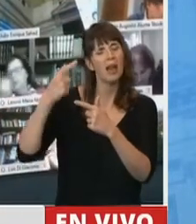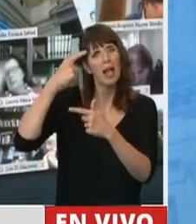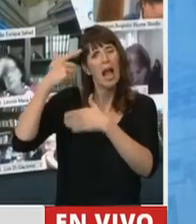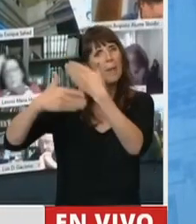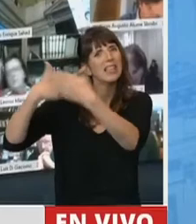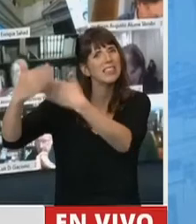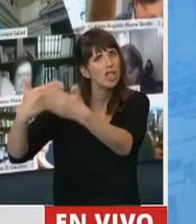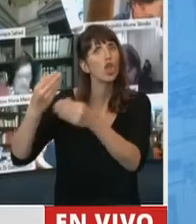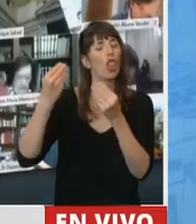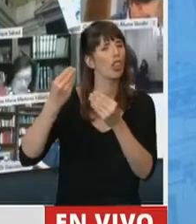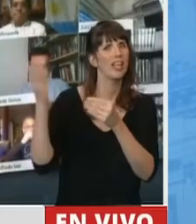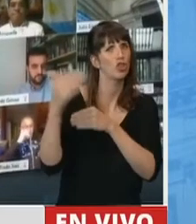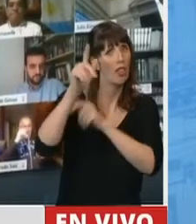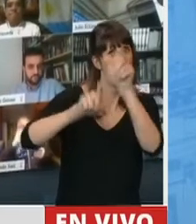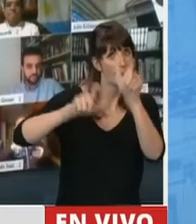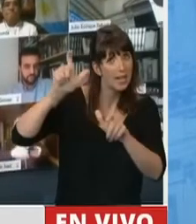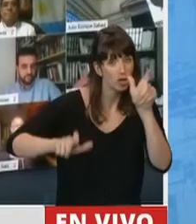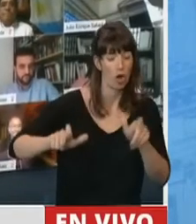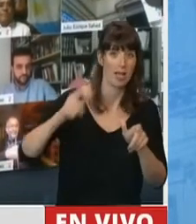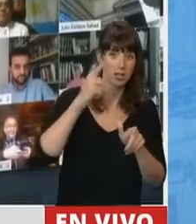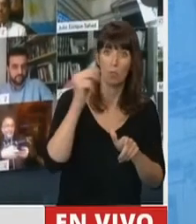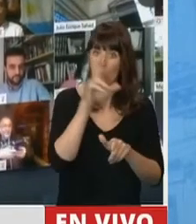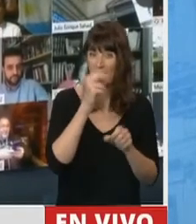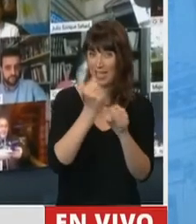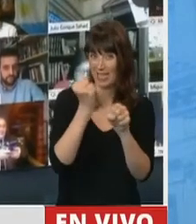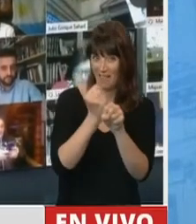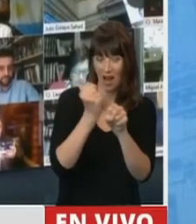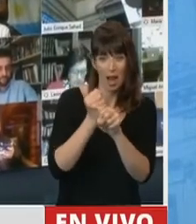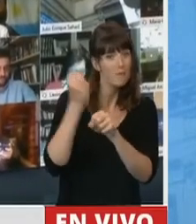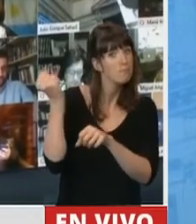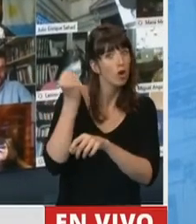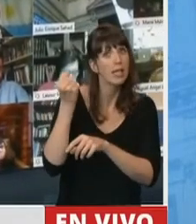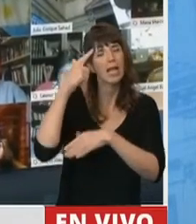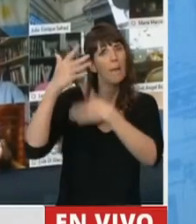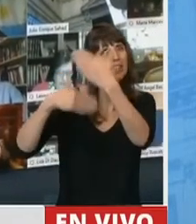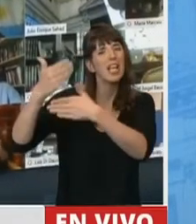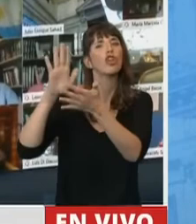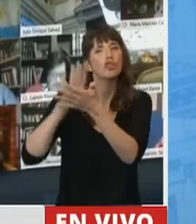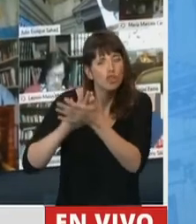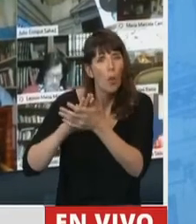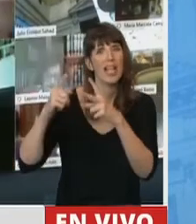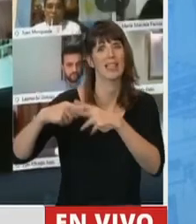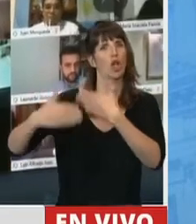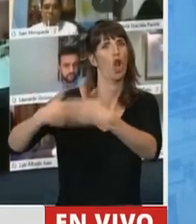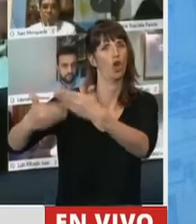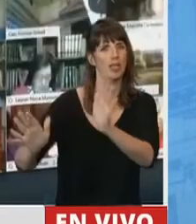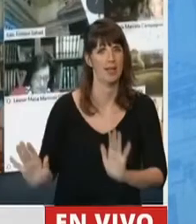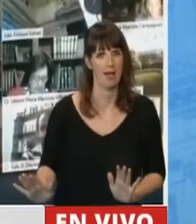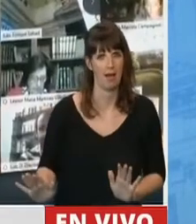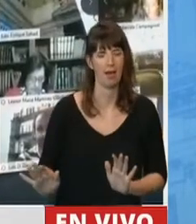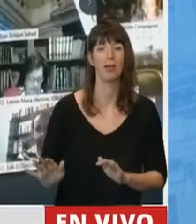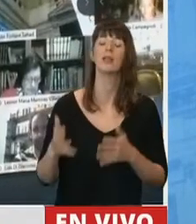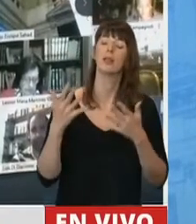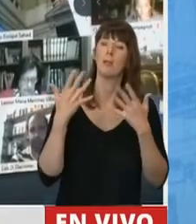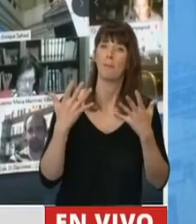los trabajadores y trabajadores en las nuevas tecnologías. Entonces, evidentemente, entre todos los